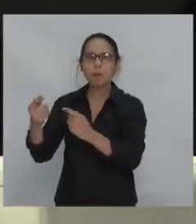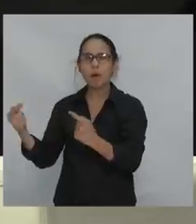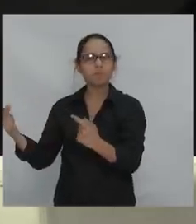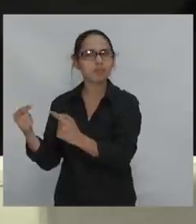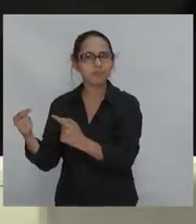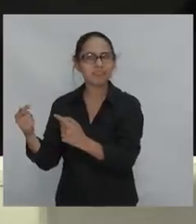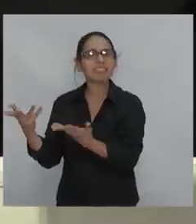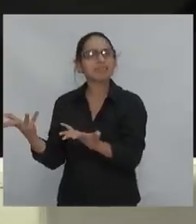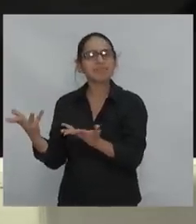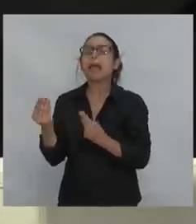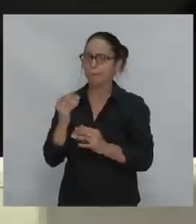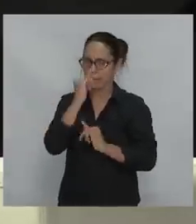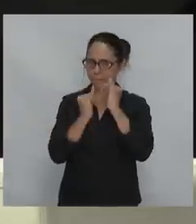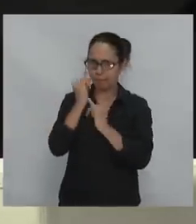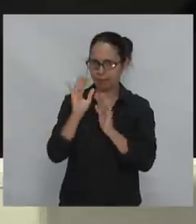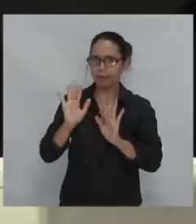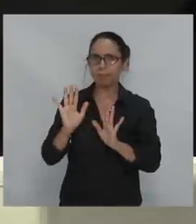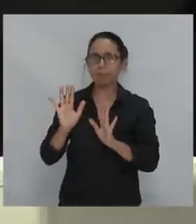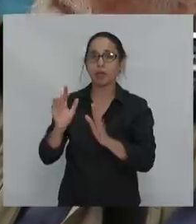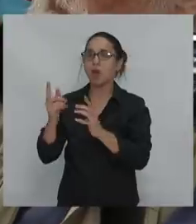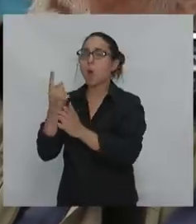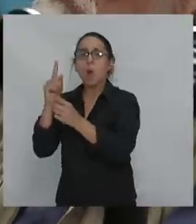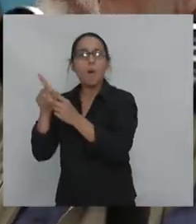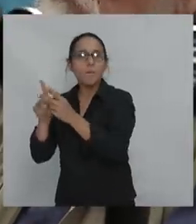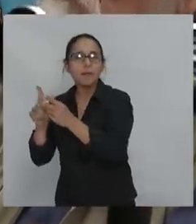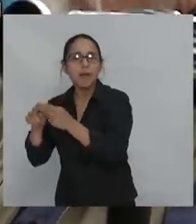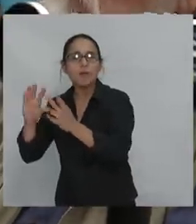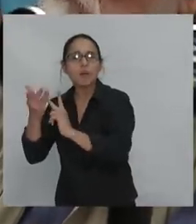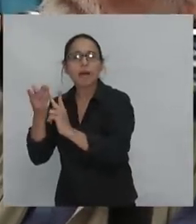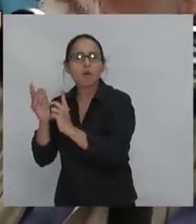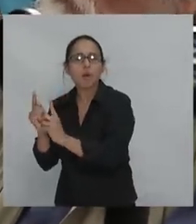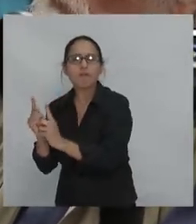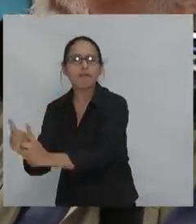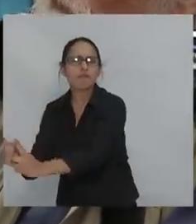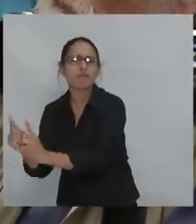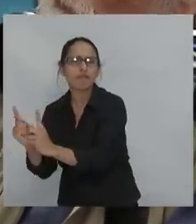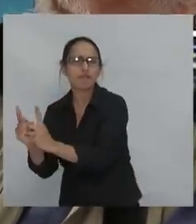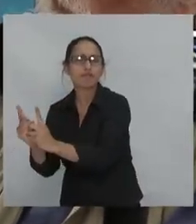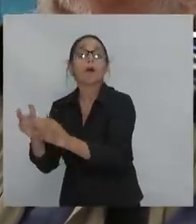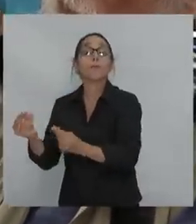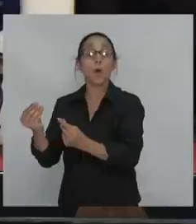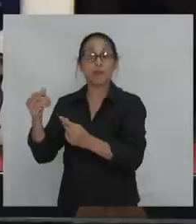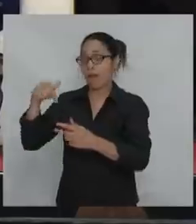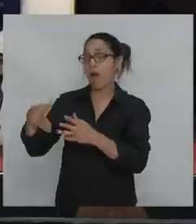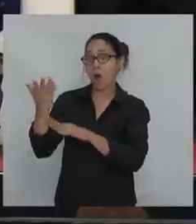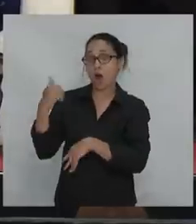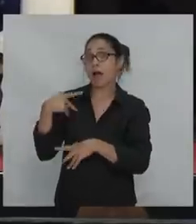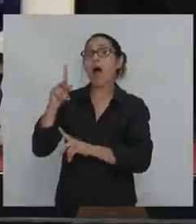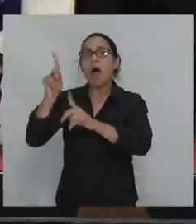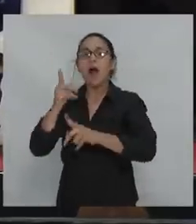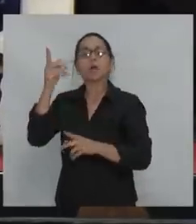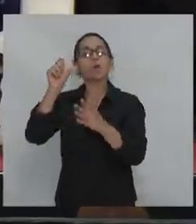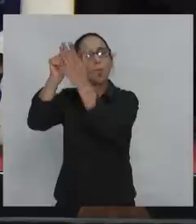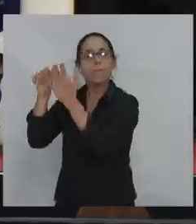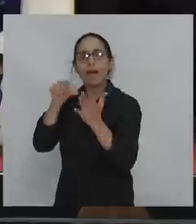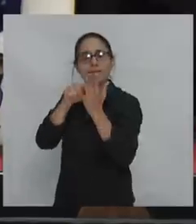dejo explicar. ¿Por qué es fosilizado? Porque el neoliberalismo que ha triunfado recientemente en algunos países de